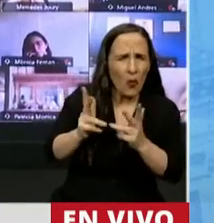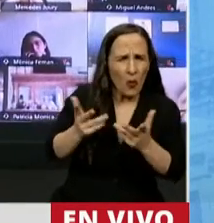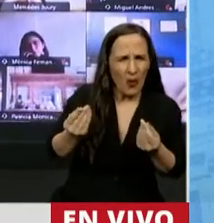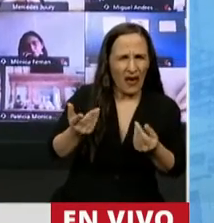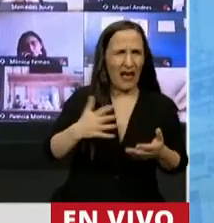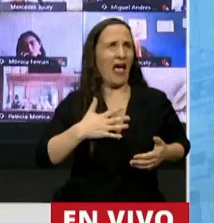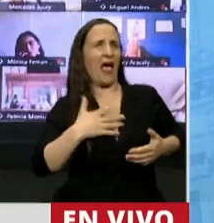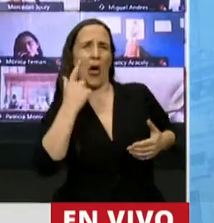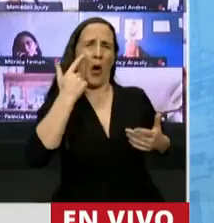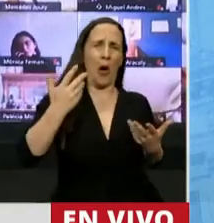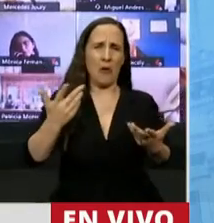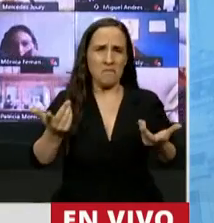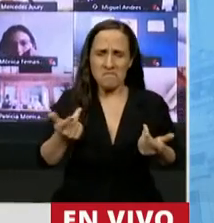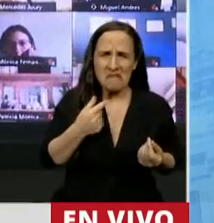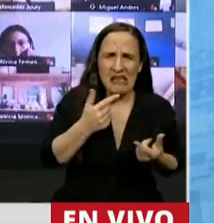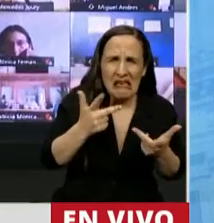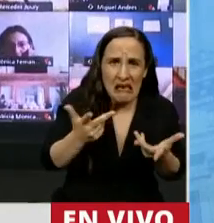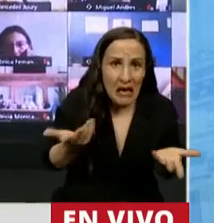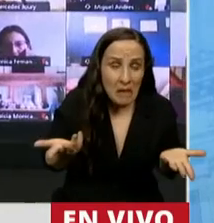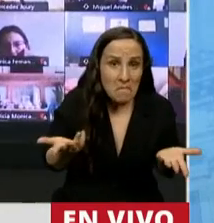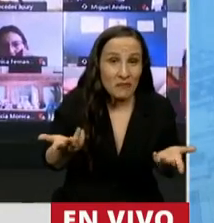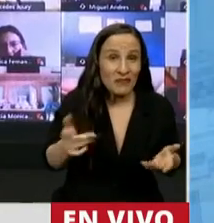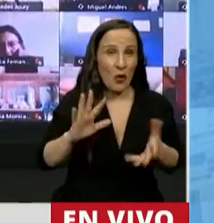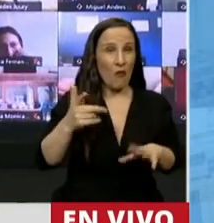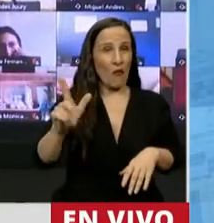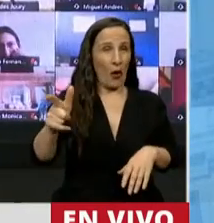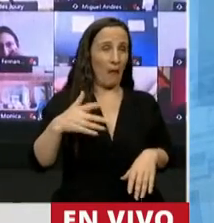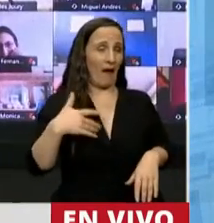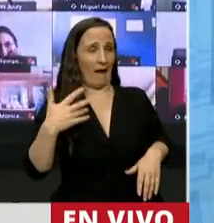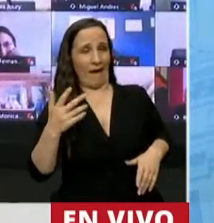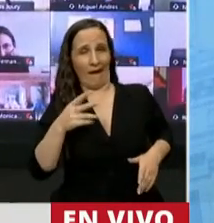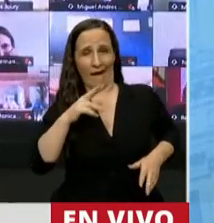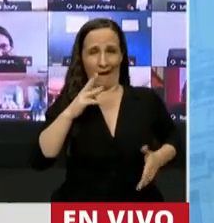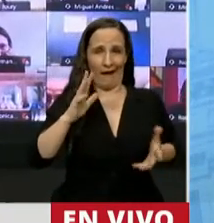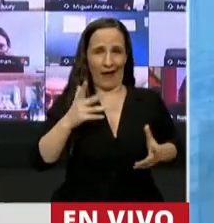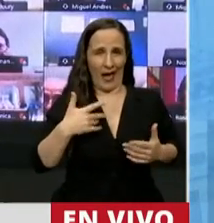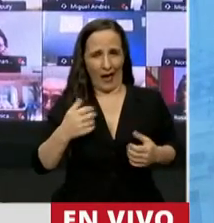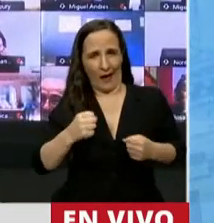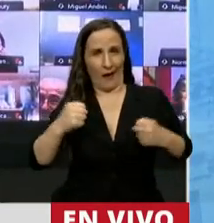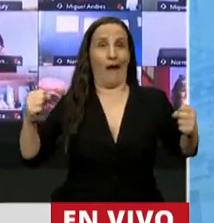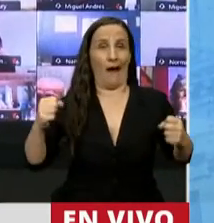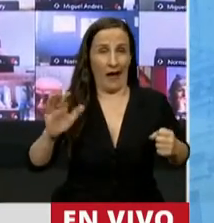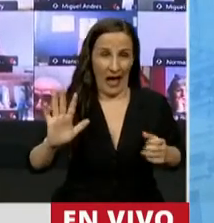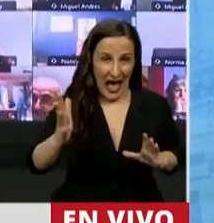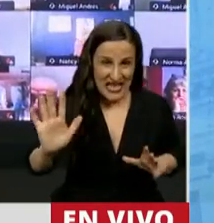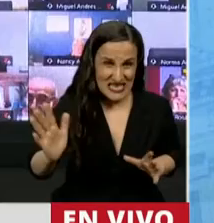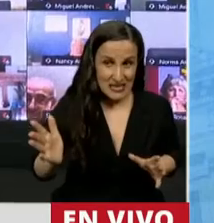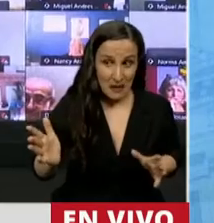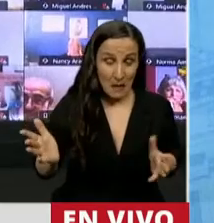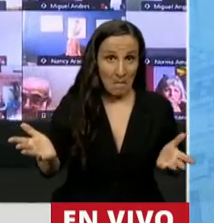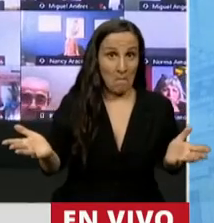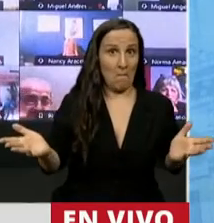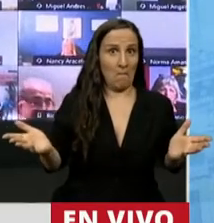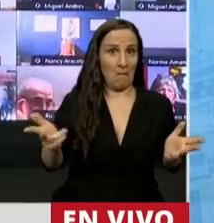la arrogancia, la valentía que manifestaba tener